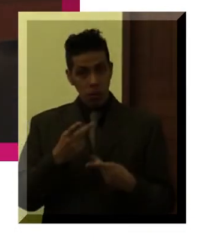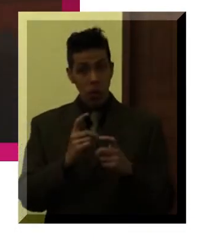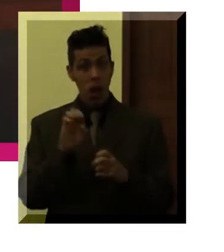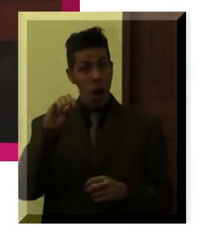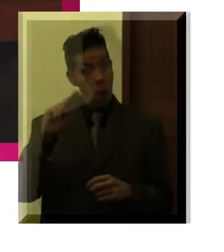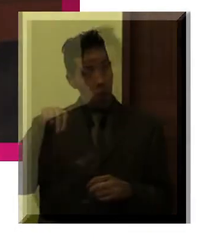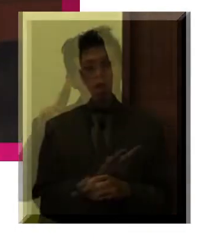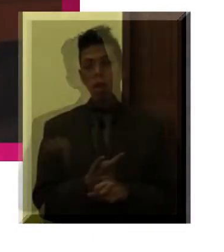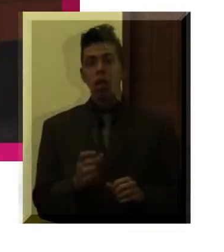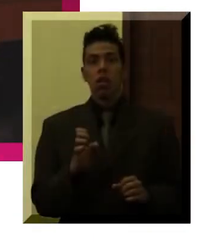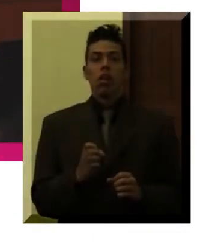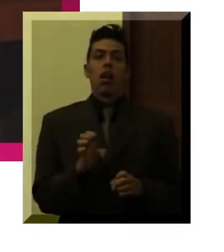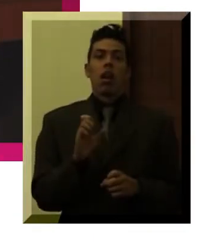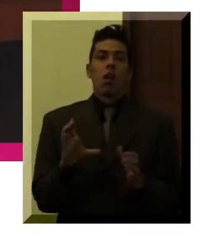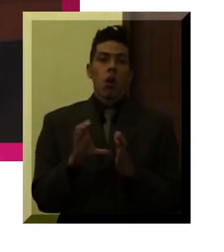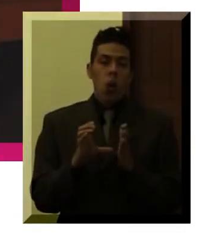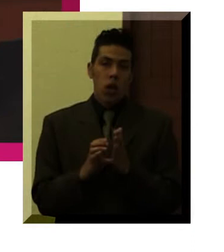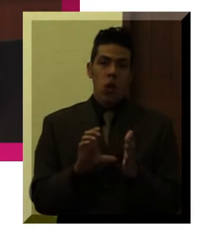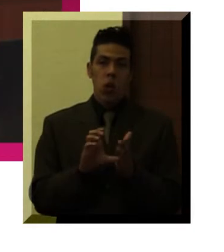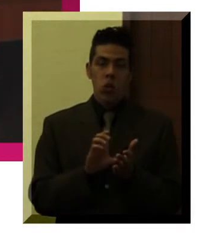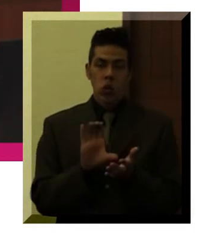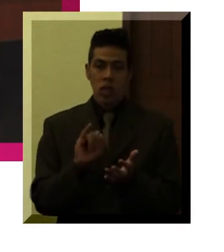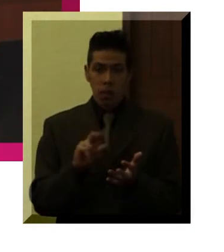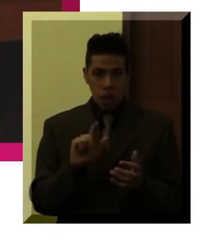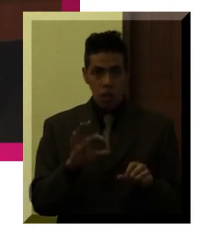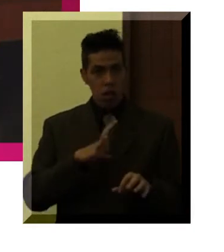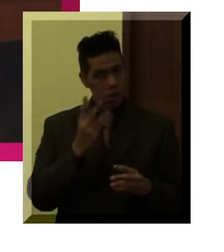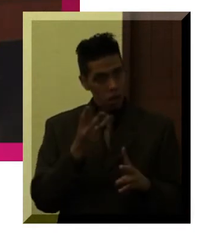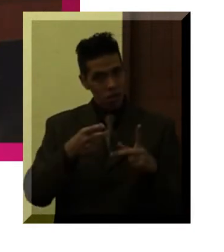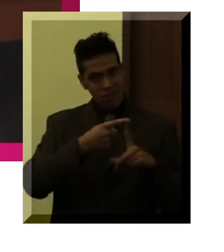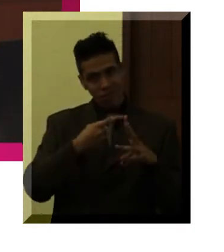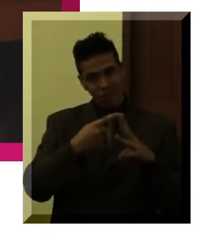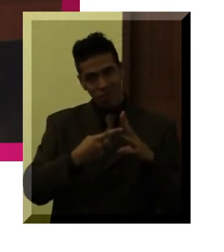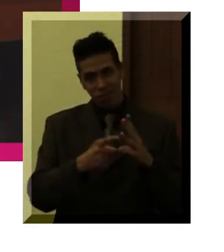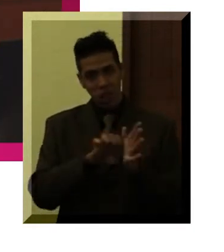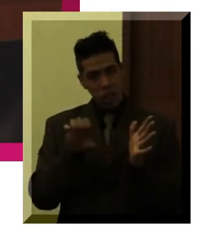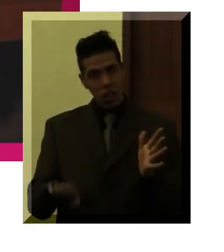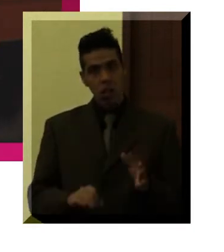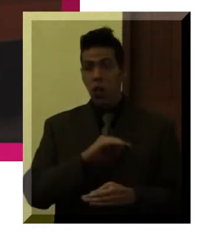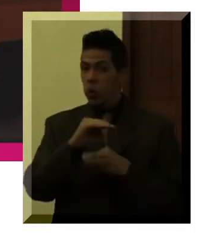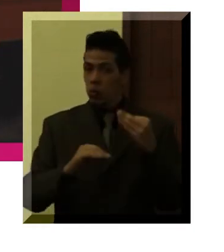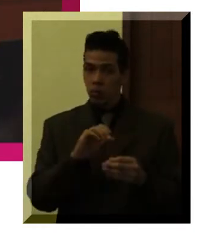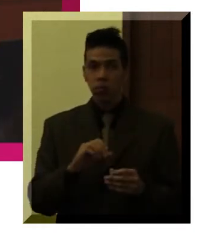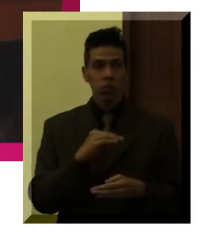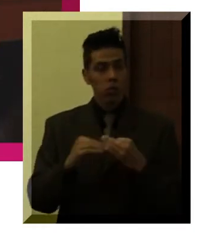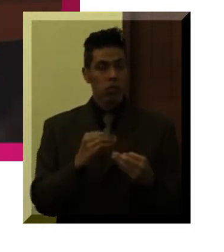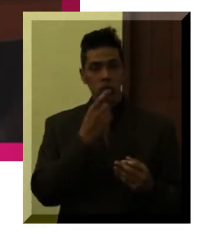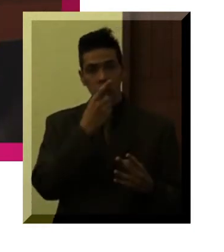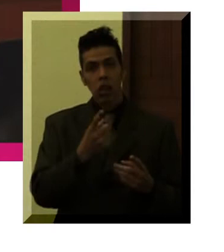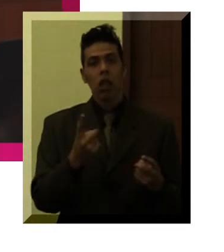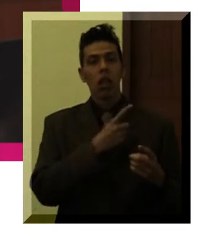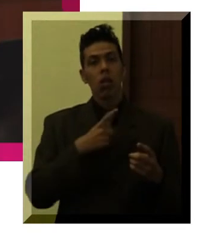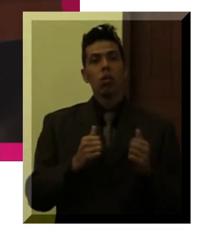estamos hablando de la ONU. El Código Civil, bueno, todos los códigos civiles, tienen ustedes tres ejemplos, cuatro, todos refieren a las personas,